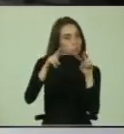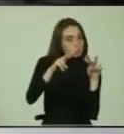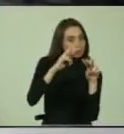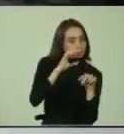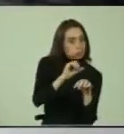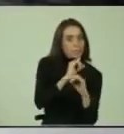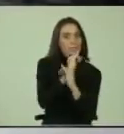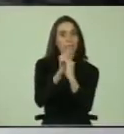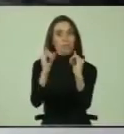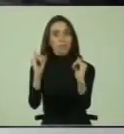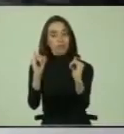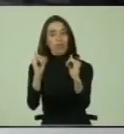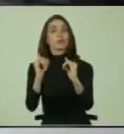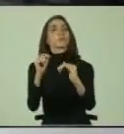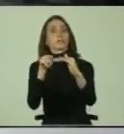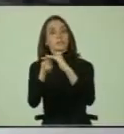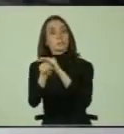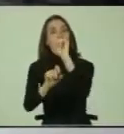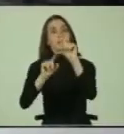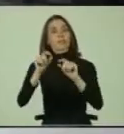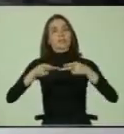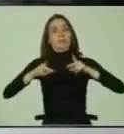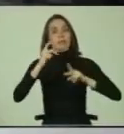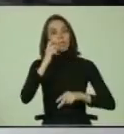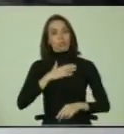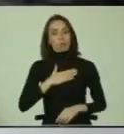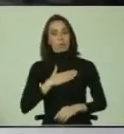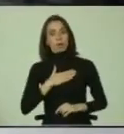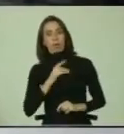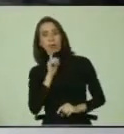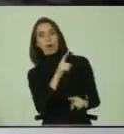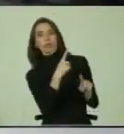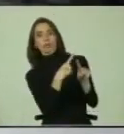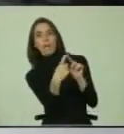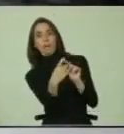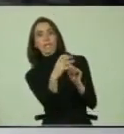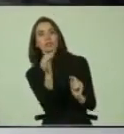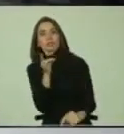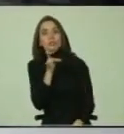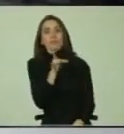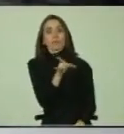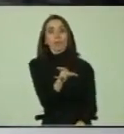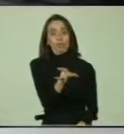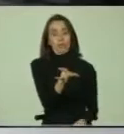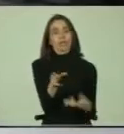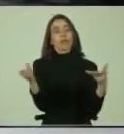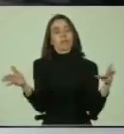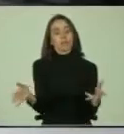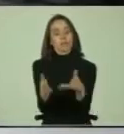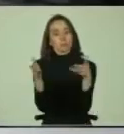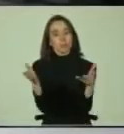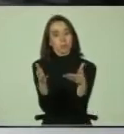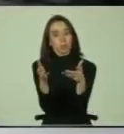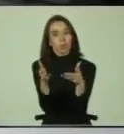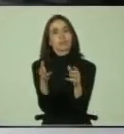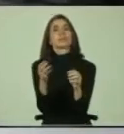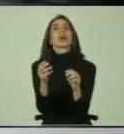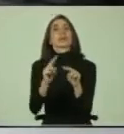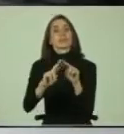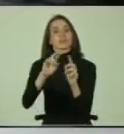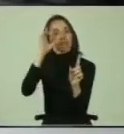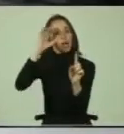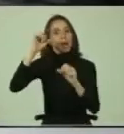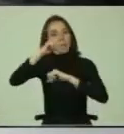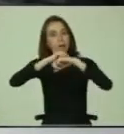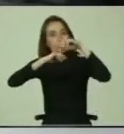e intervenir en la defensa de los derechos humanos amenazados o vulnerados, como asimismo impulsar la construcción de una cultura que los